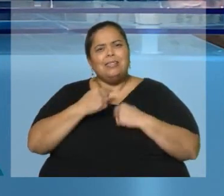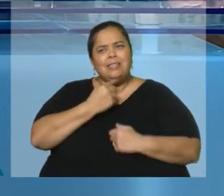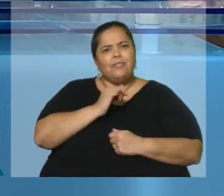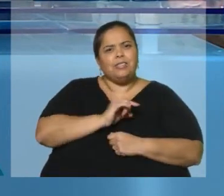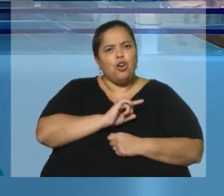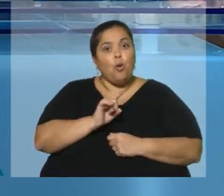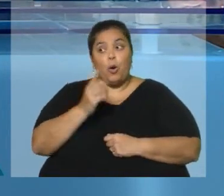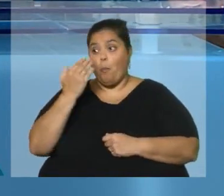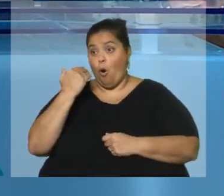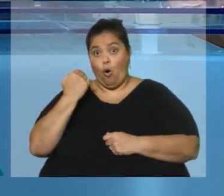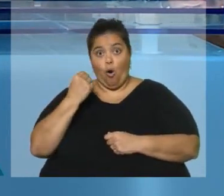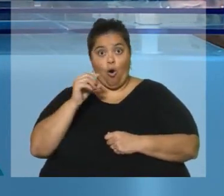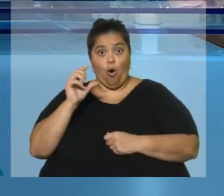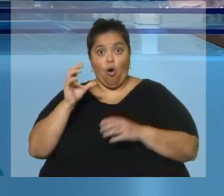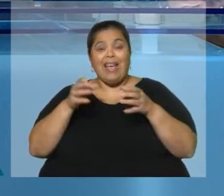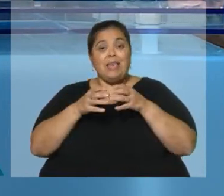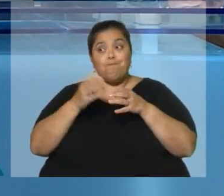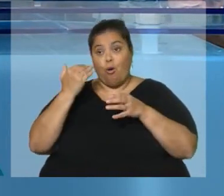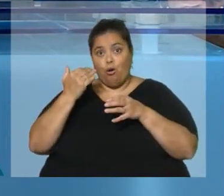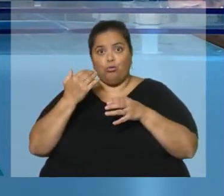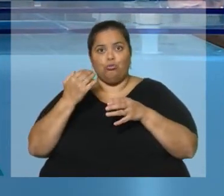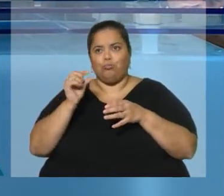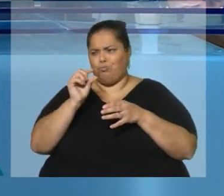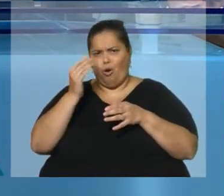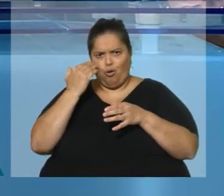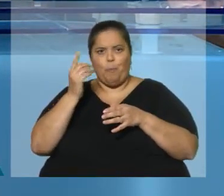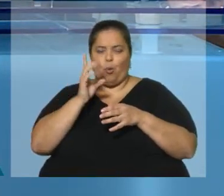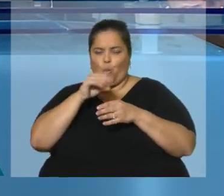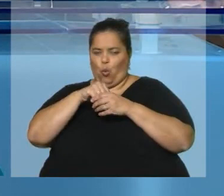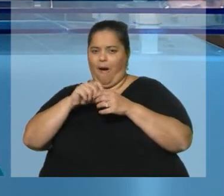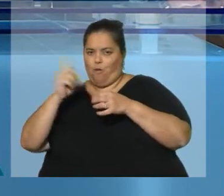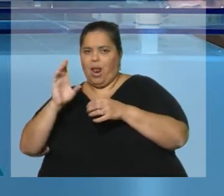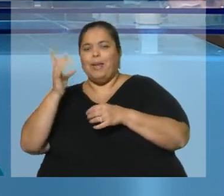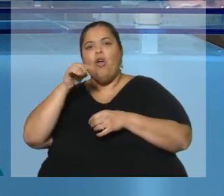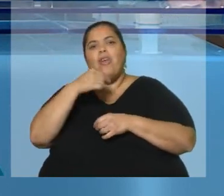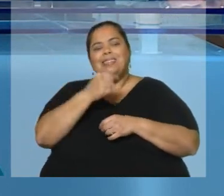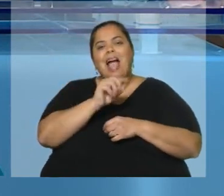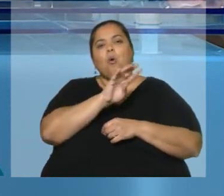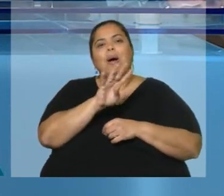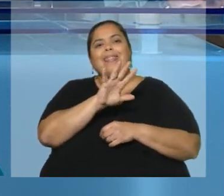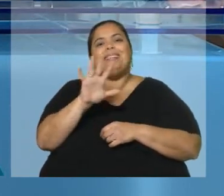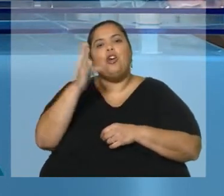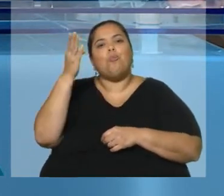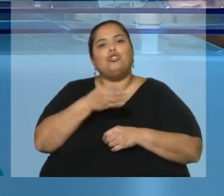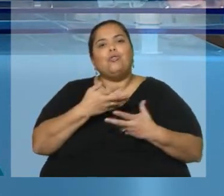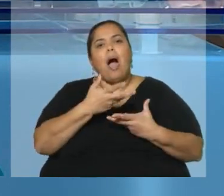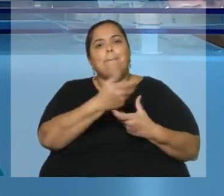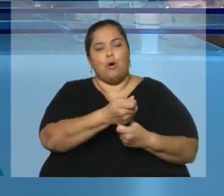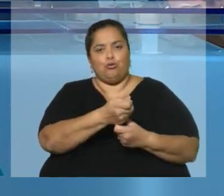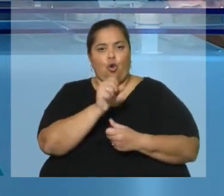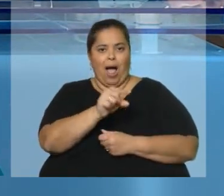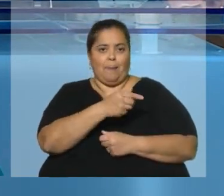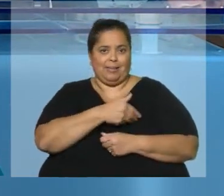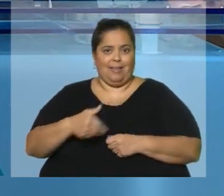Hasta ahora, el otro día, la de equipos, la estaba mirando, pero cerró sin agarrar este episodio. Le da 45% de respaldo al presidente y 34